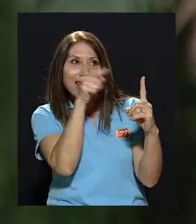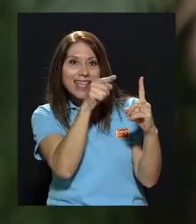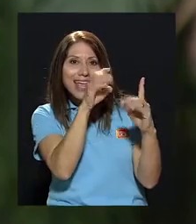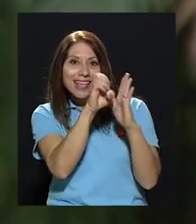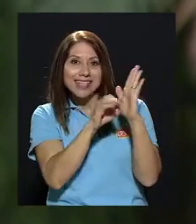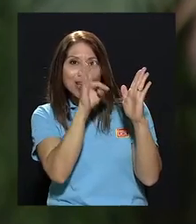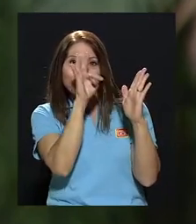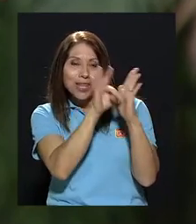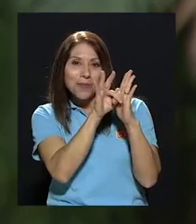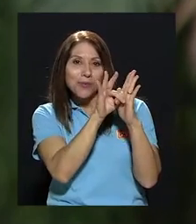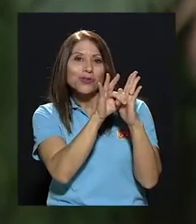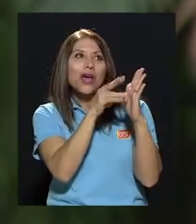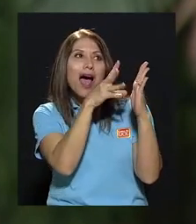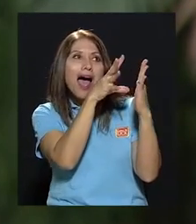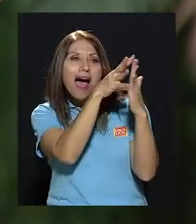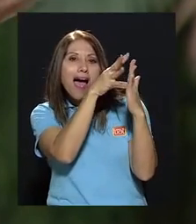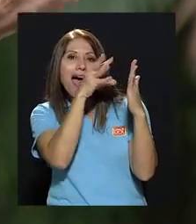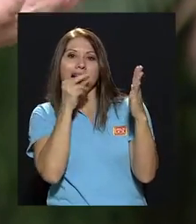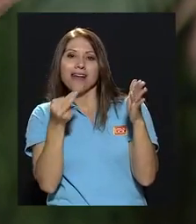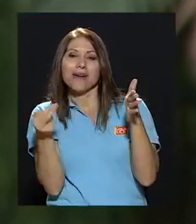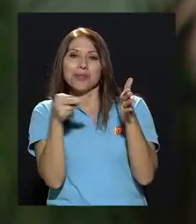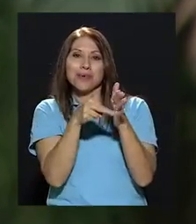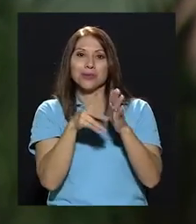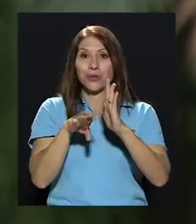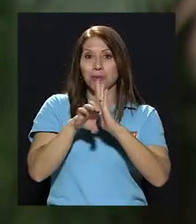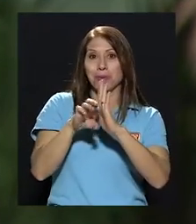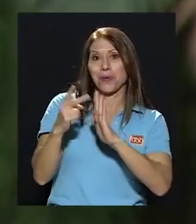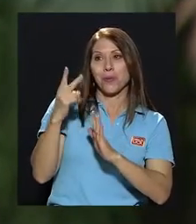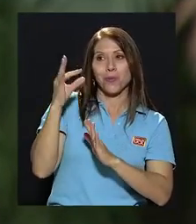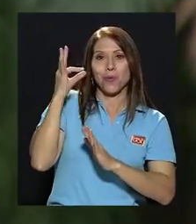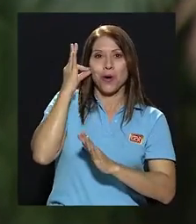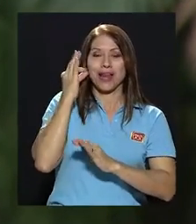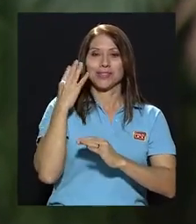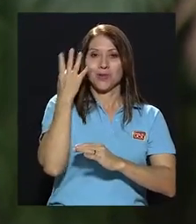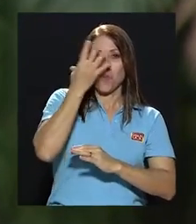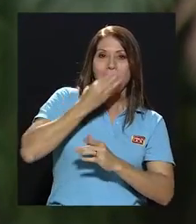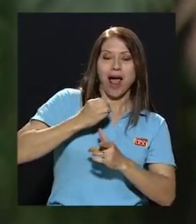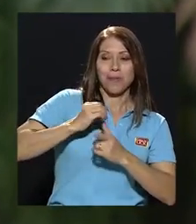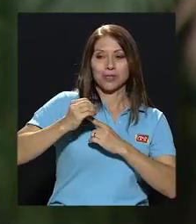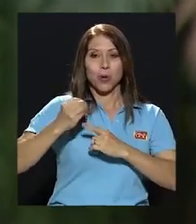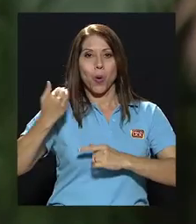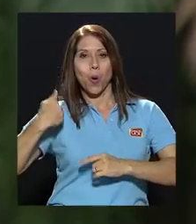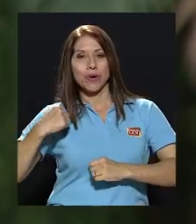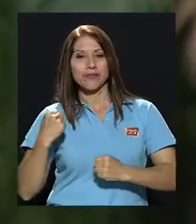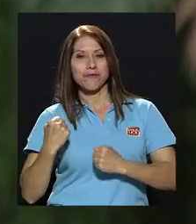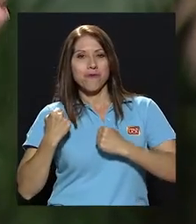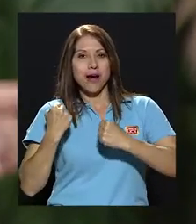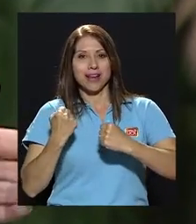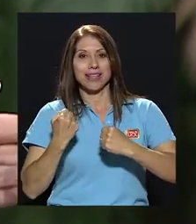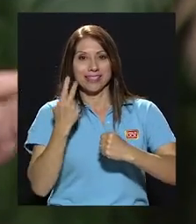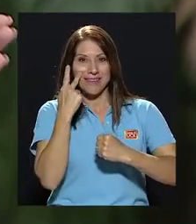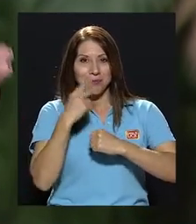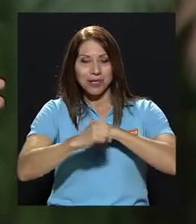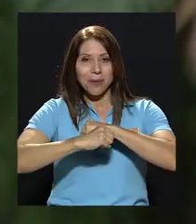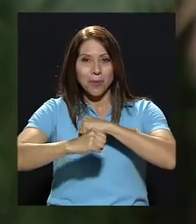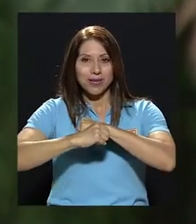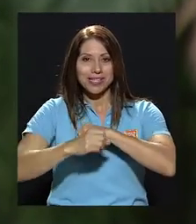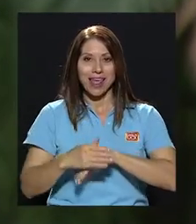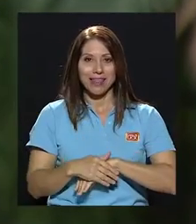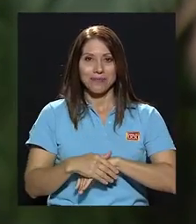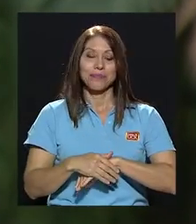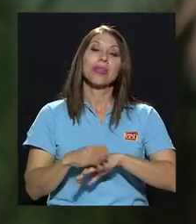esos estereotipos de la publicidad, mujeres muy guapas o hombres muy fuertes, ¿verdad? En el niño la